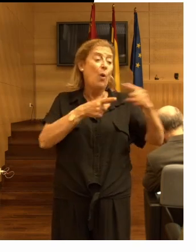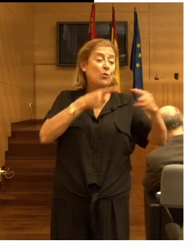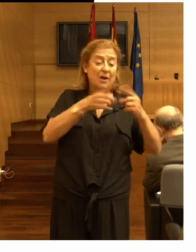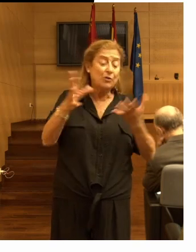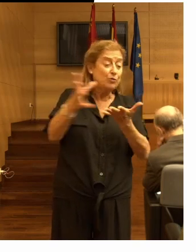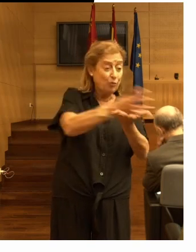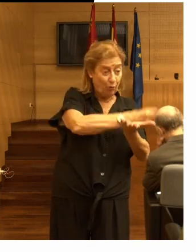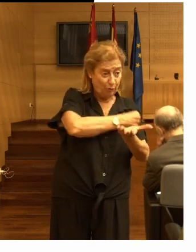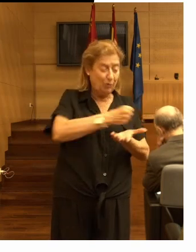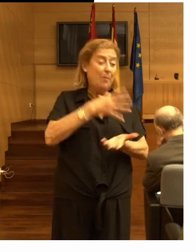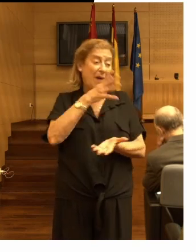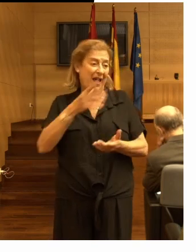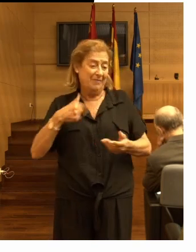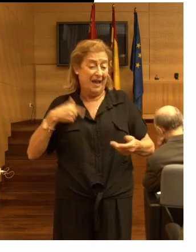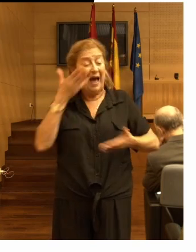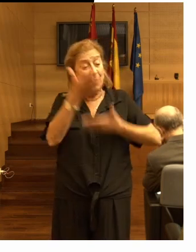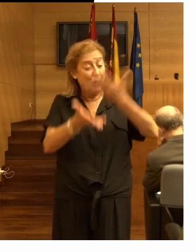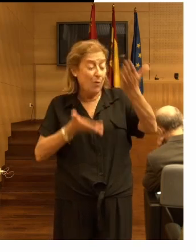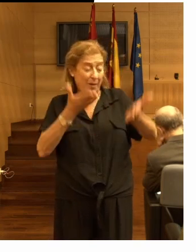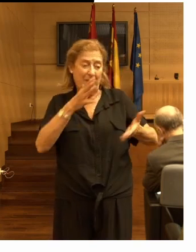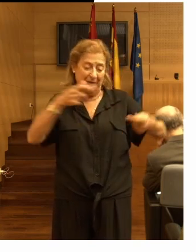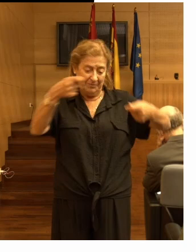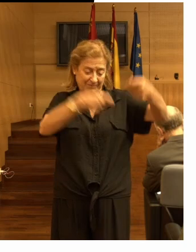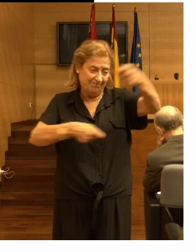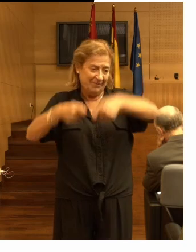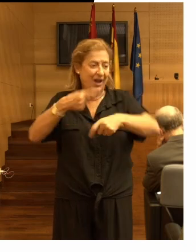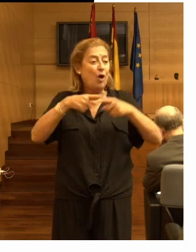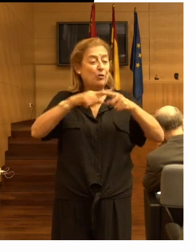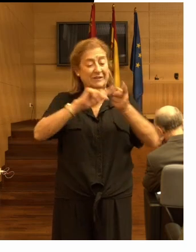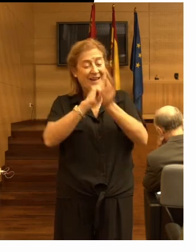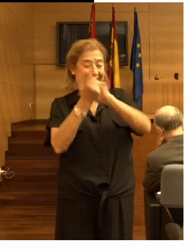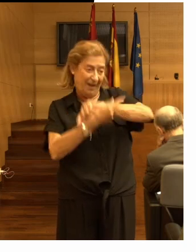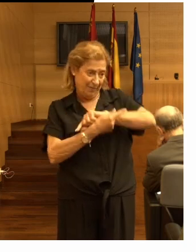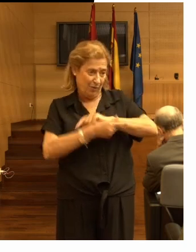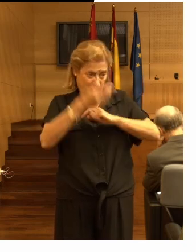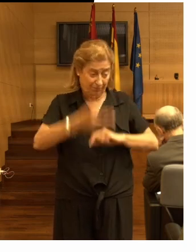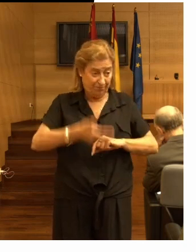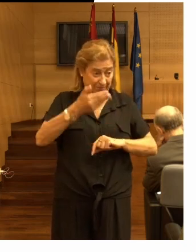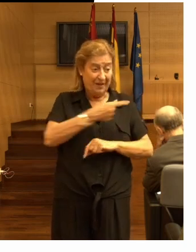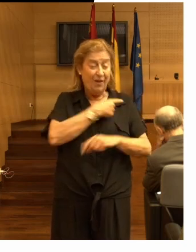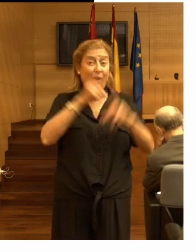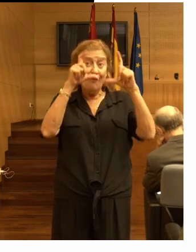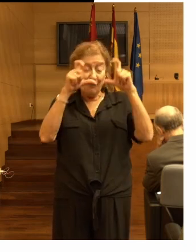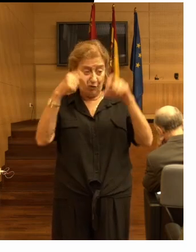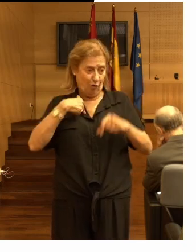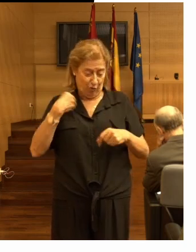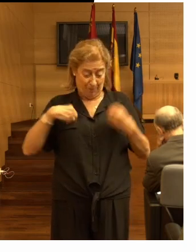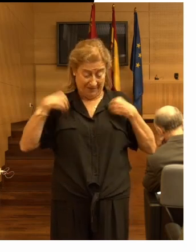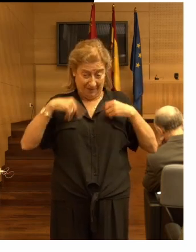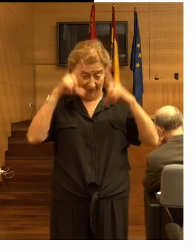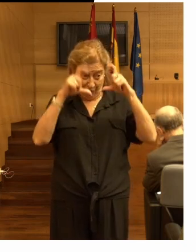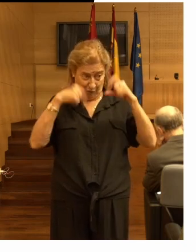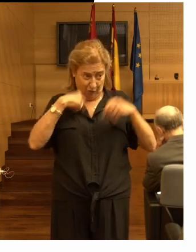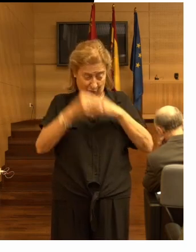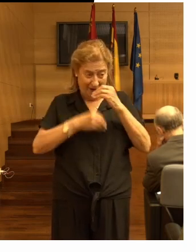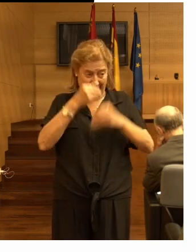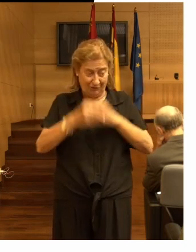todos para contribuir a cambiar las cosas de forma significativa esa foto la hice yo misma en una residencia